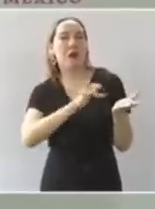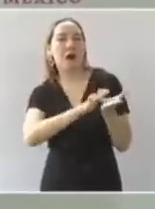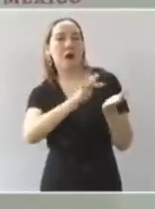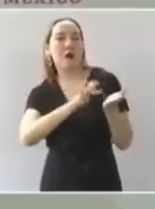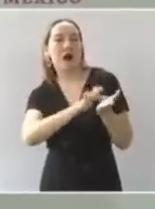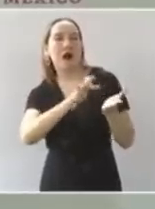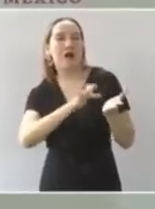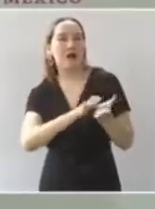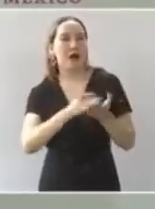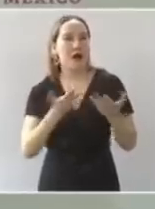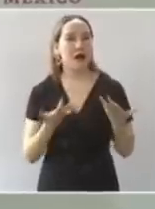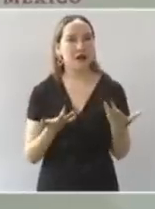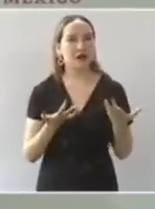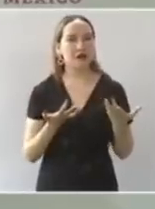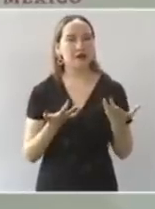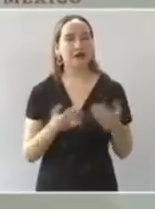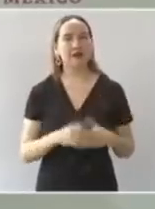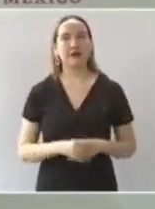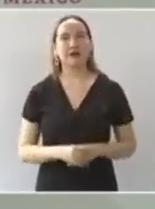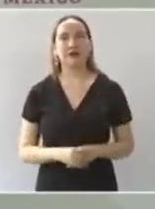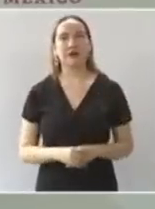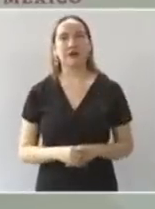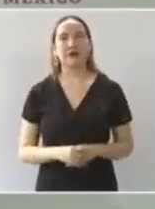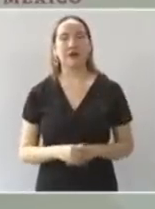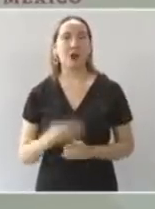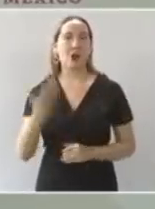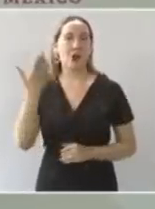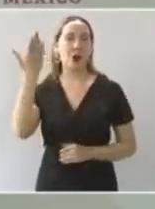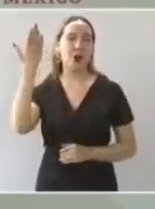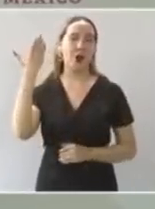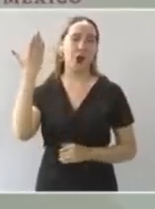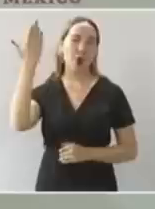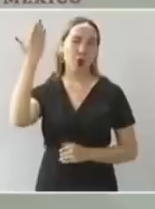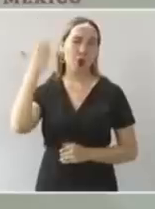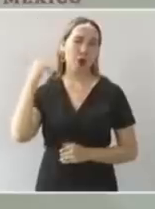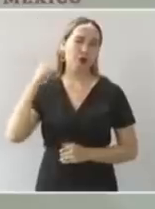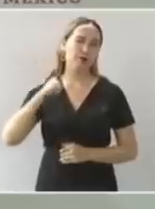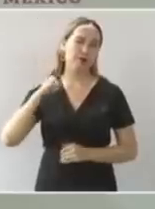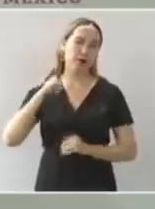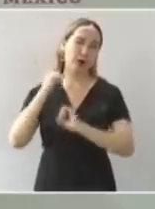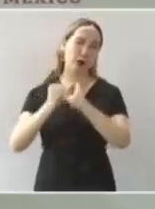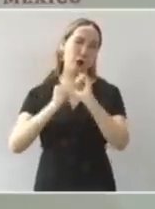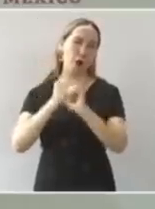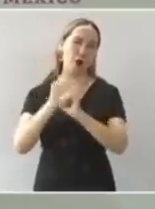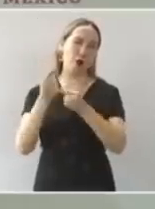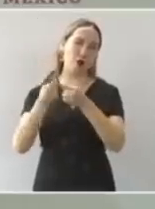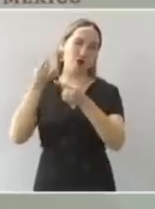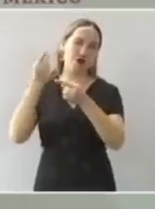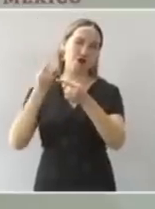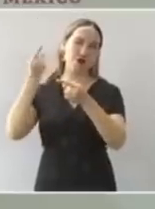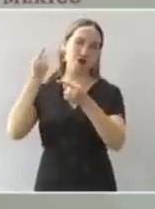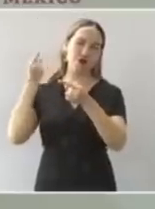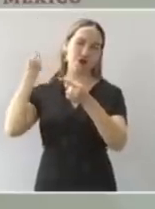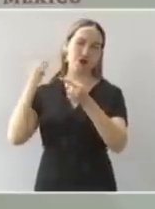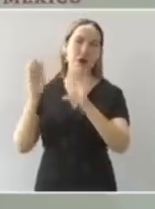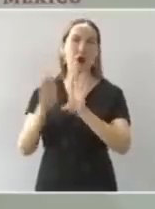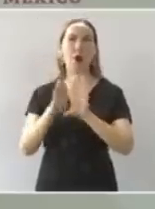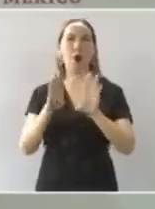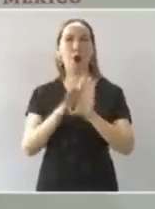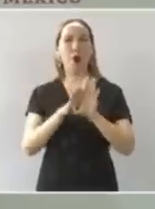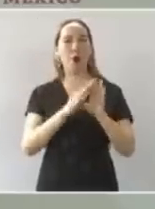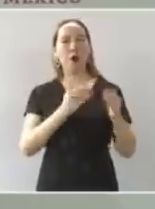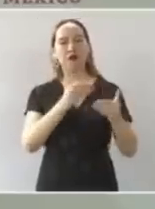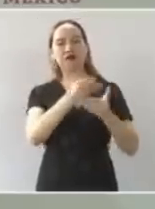una oligarquía simulada, una oligarquía que en